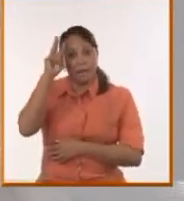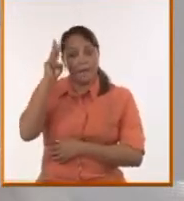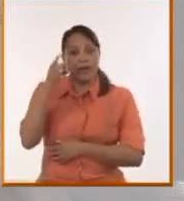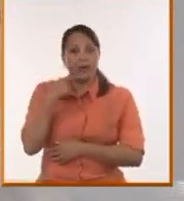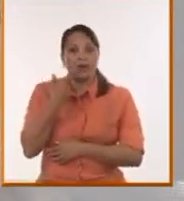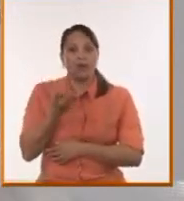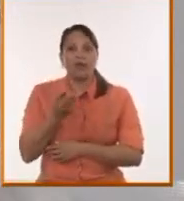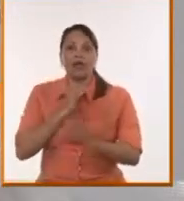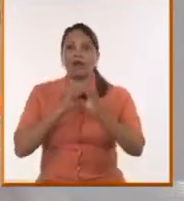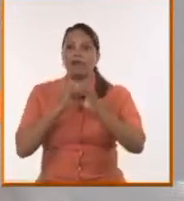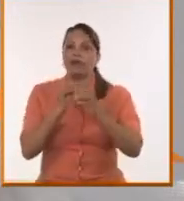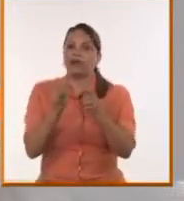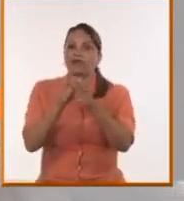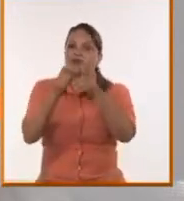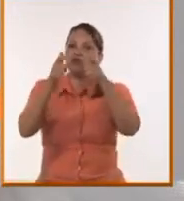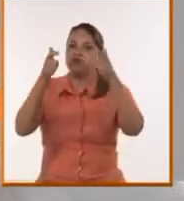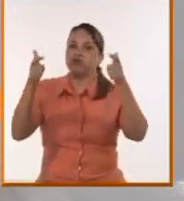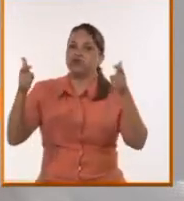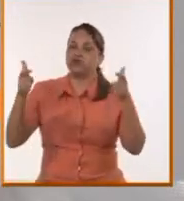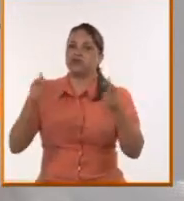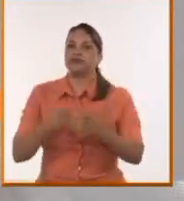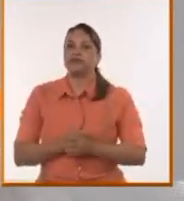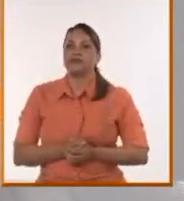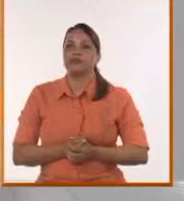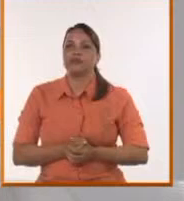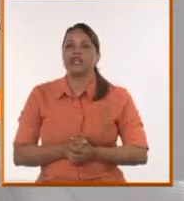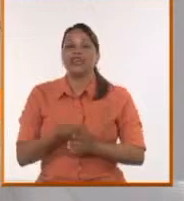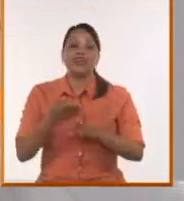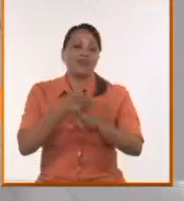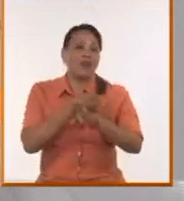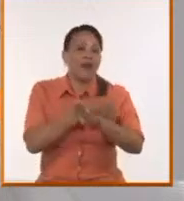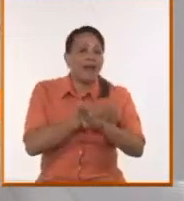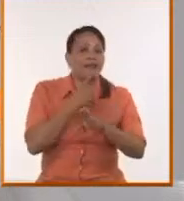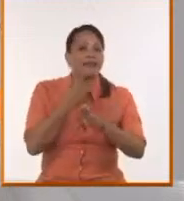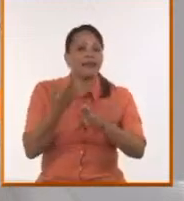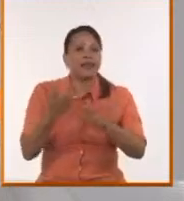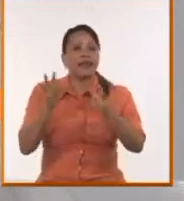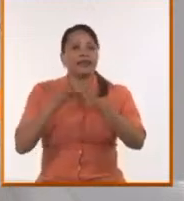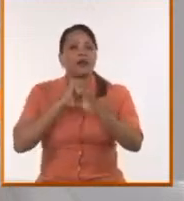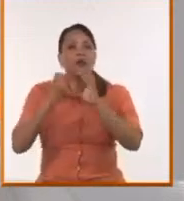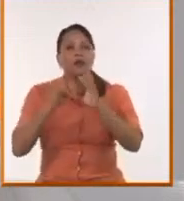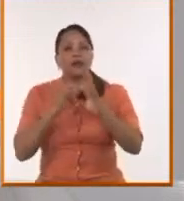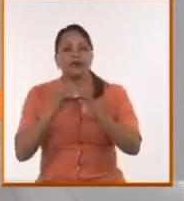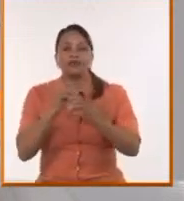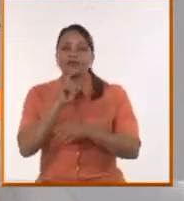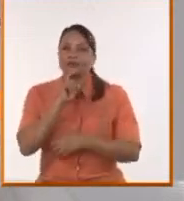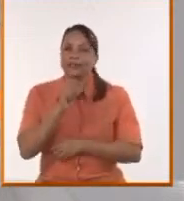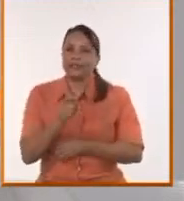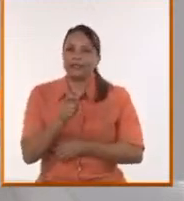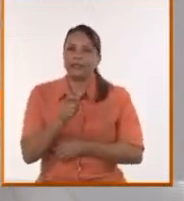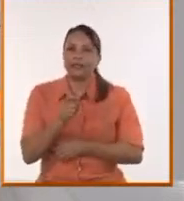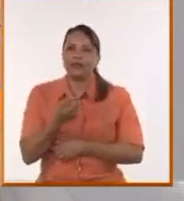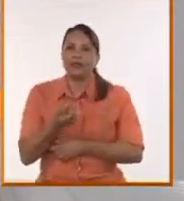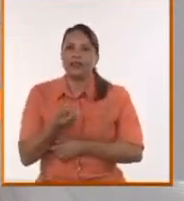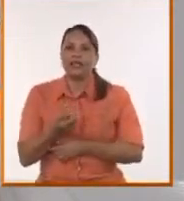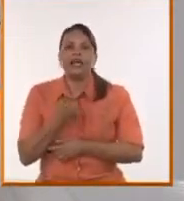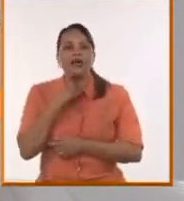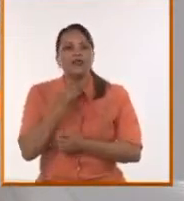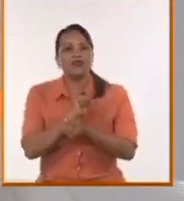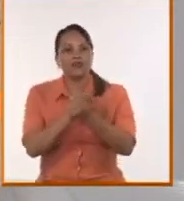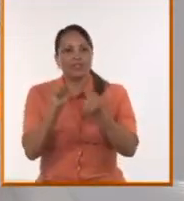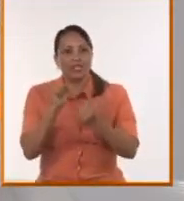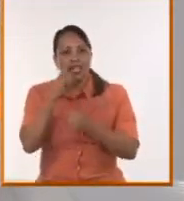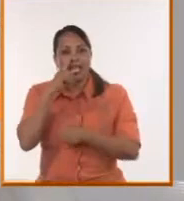2018. Esto tiene claros antecedentes de lo que implicaba realmente la comunicación. El neoliberalismo también afectó